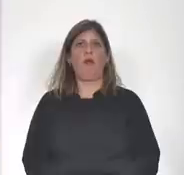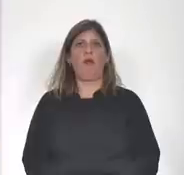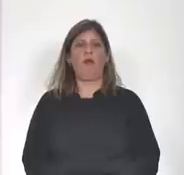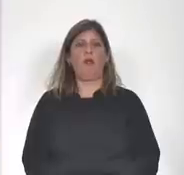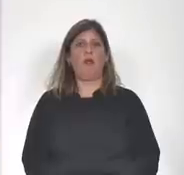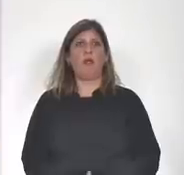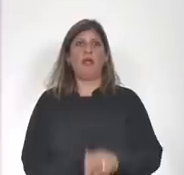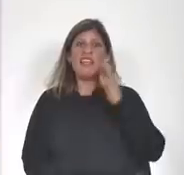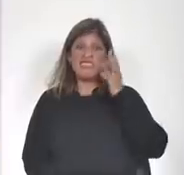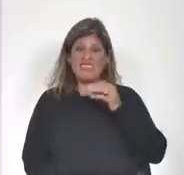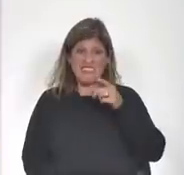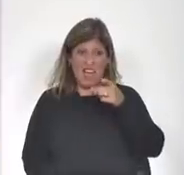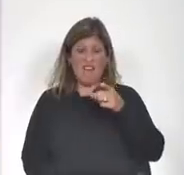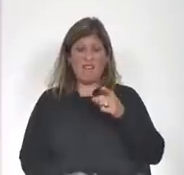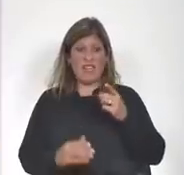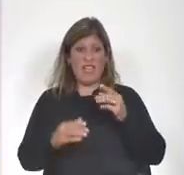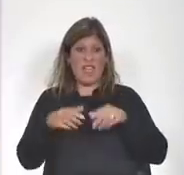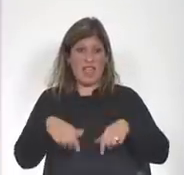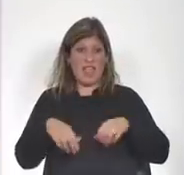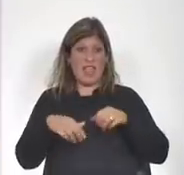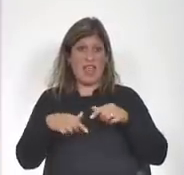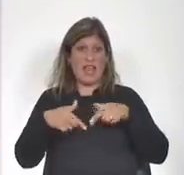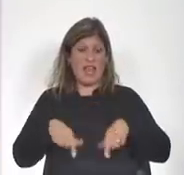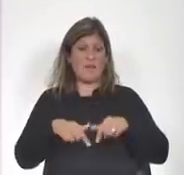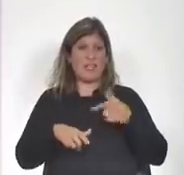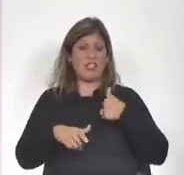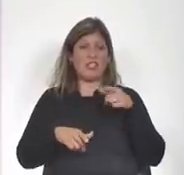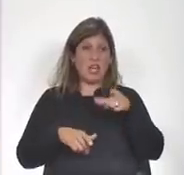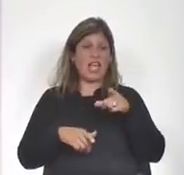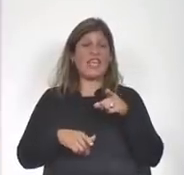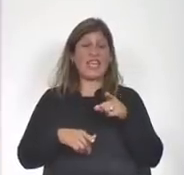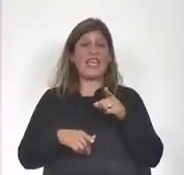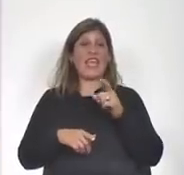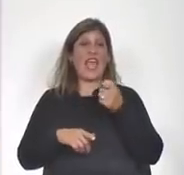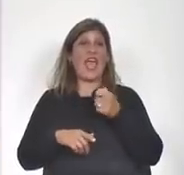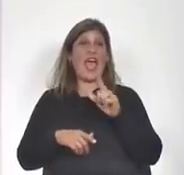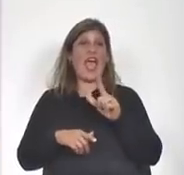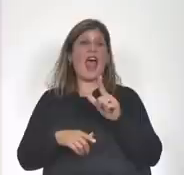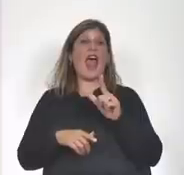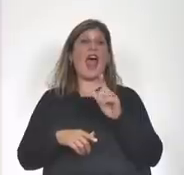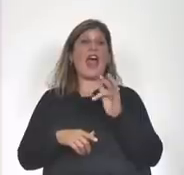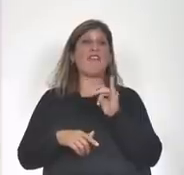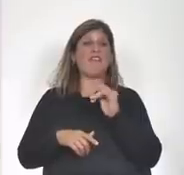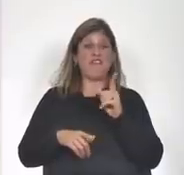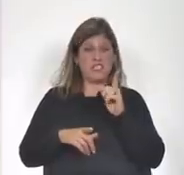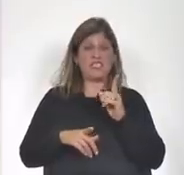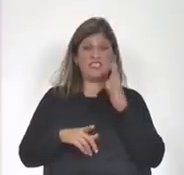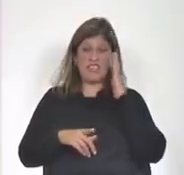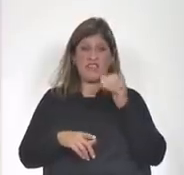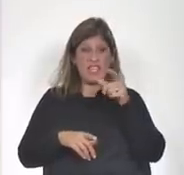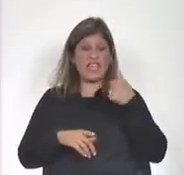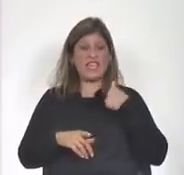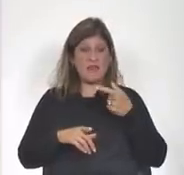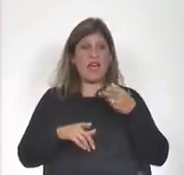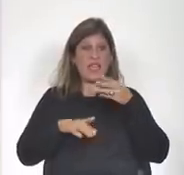y si sabe la ministra si el economista Alfie sabía en ese momento que integraría el futuro equipo de gobierno